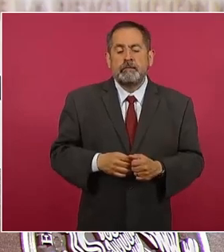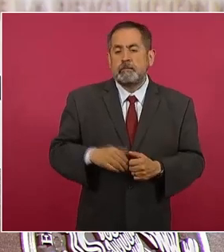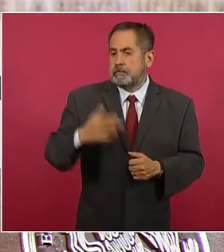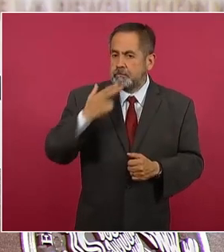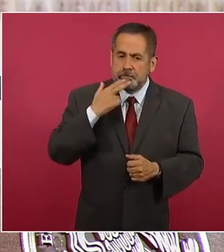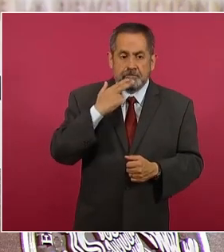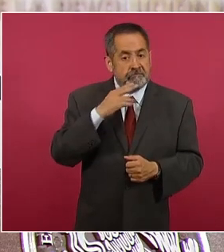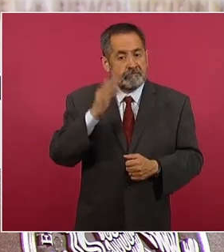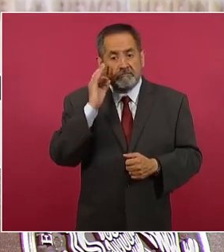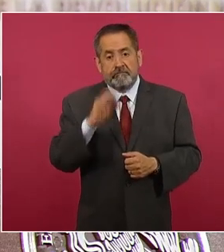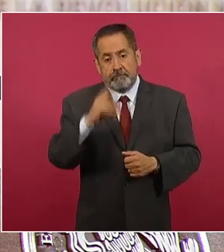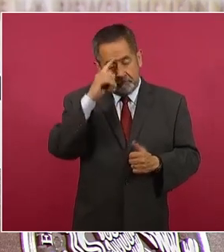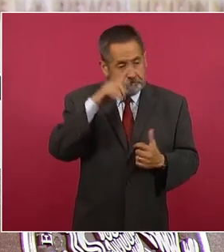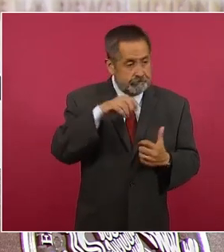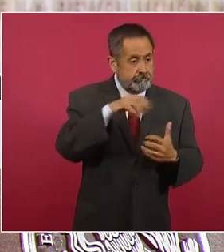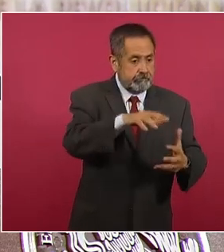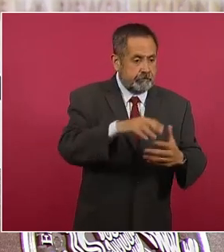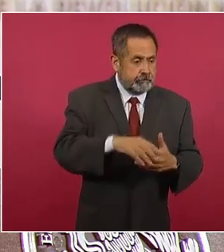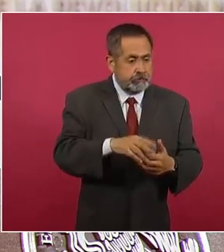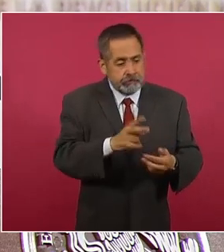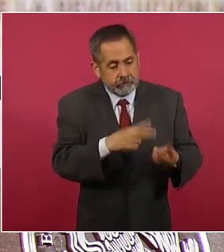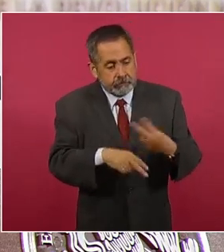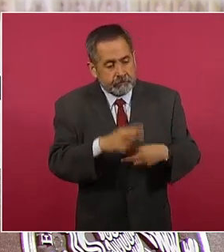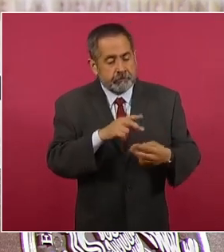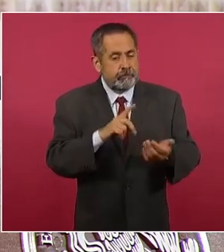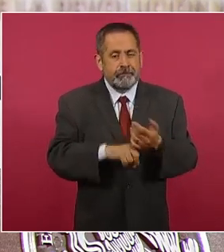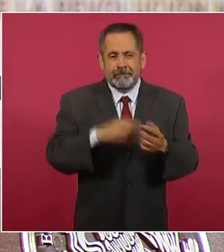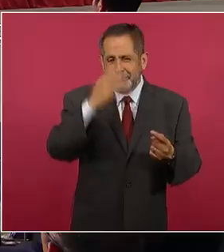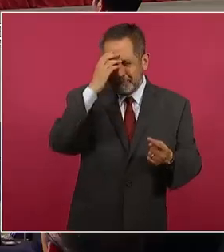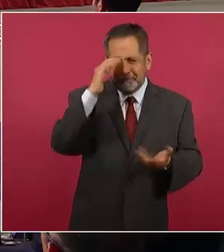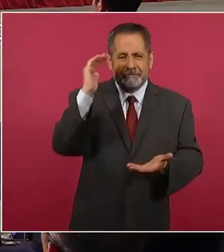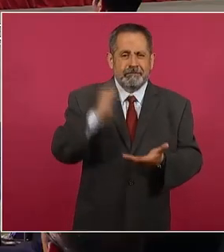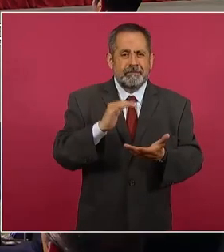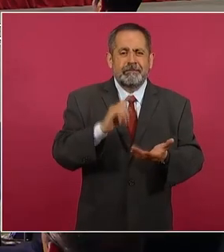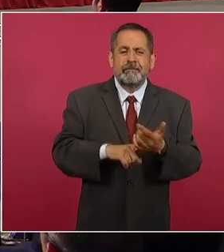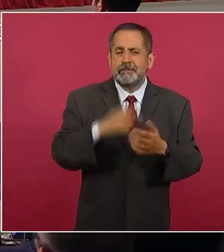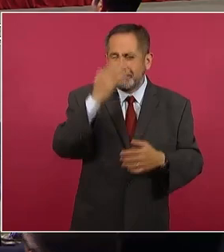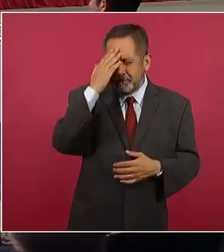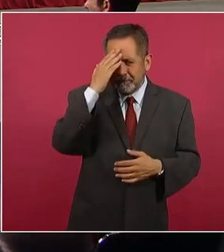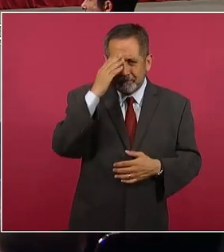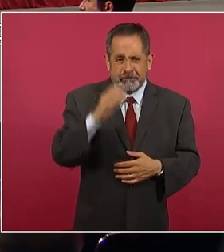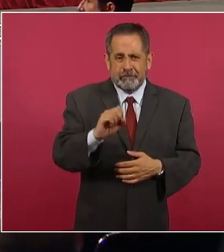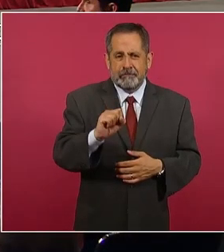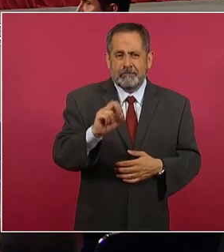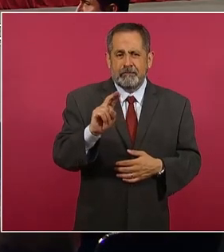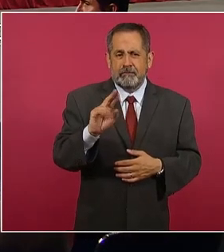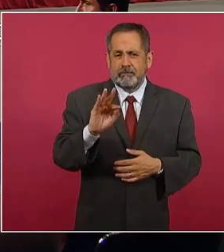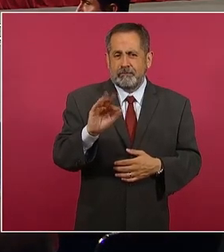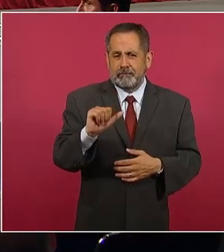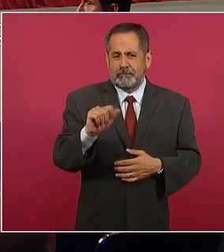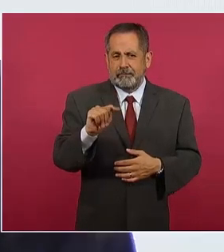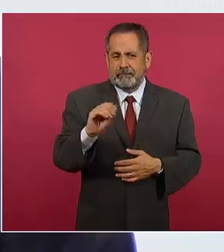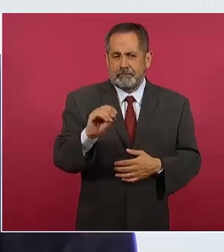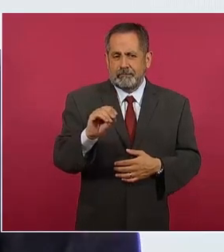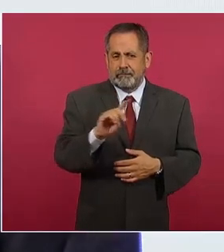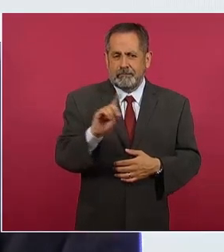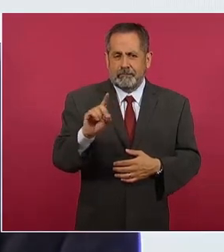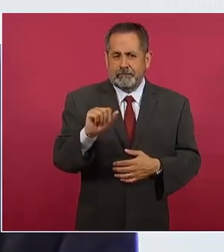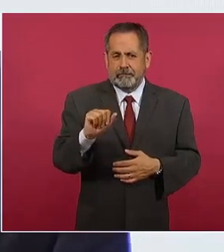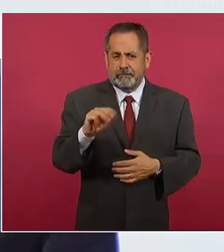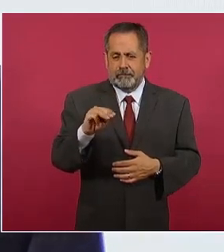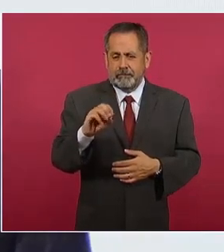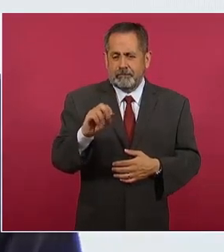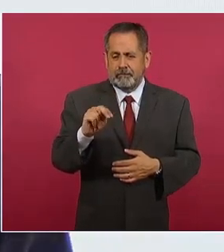para la importación de sulfato de amonio, que va a ser una herramienta útil para